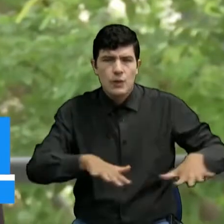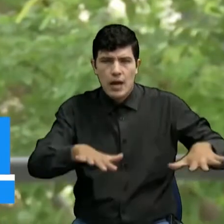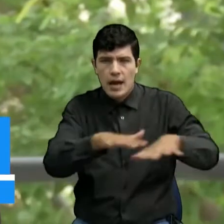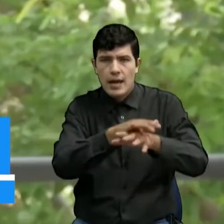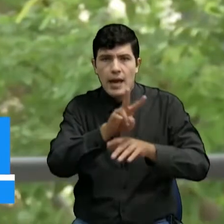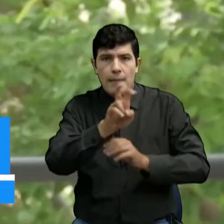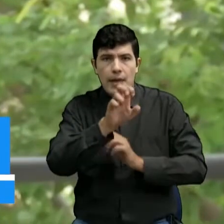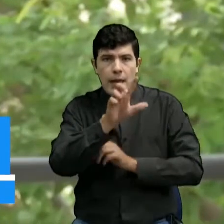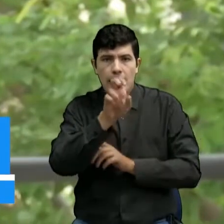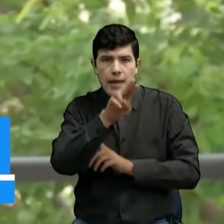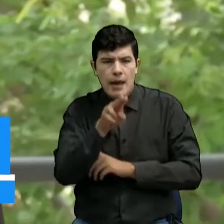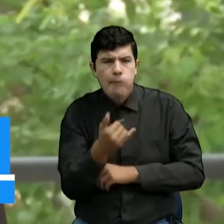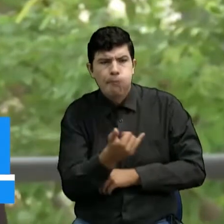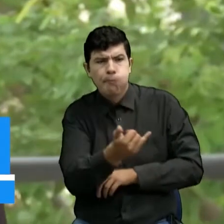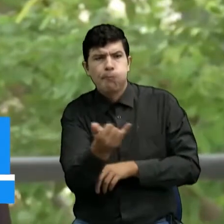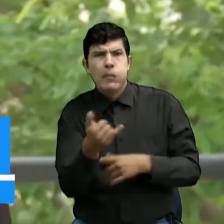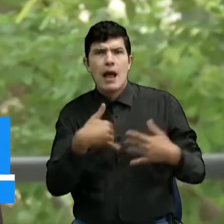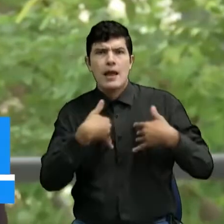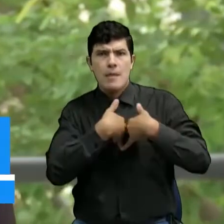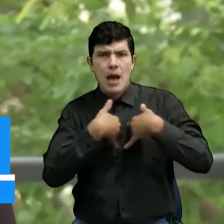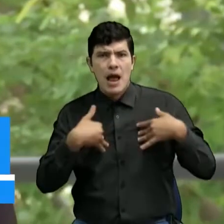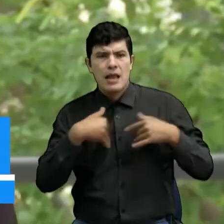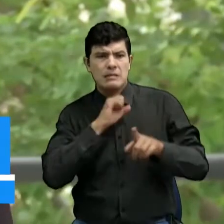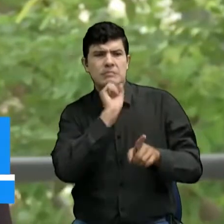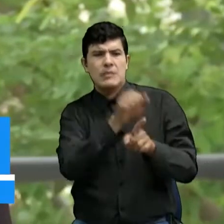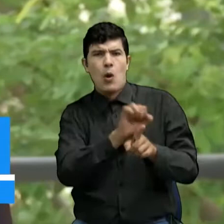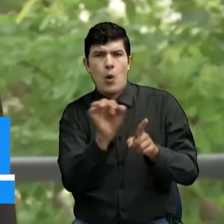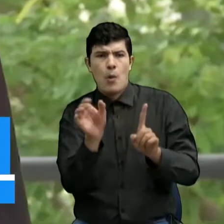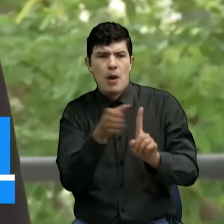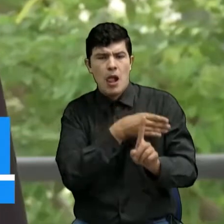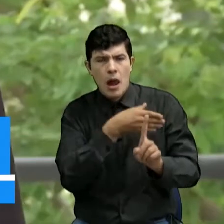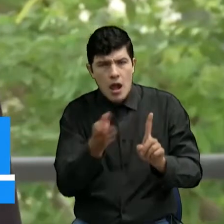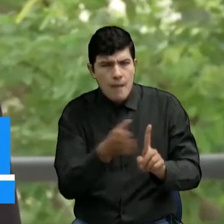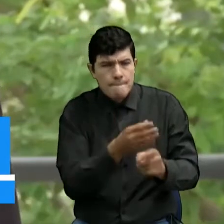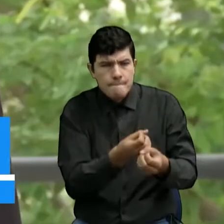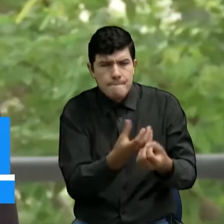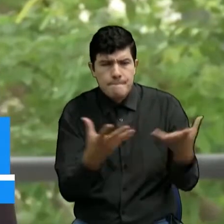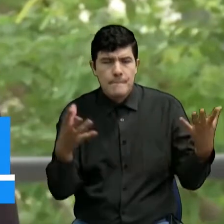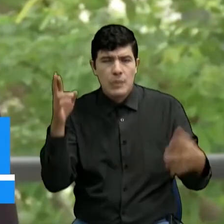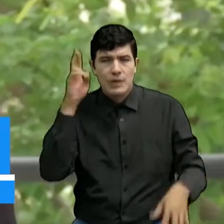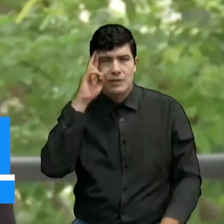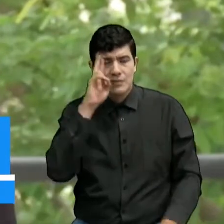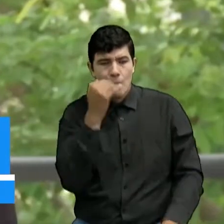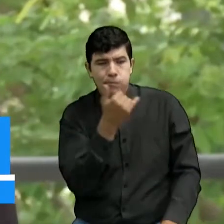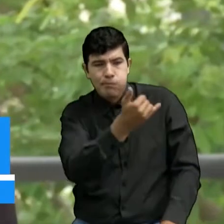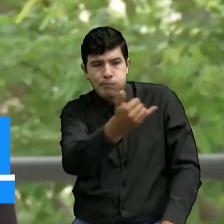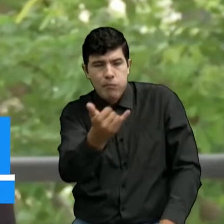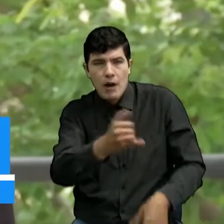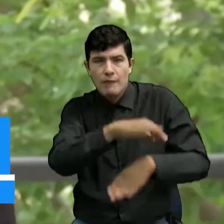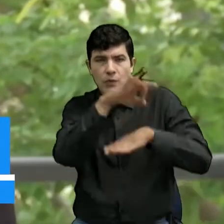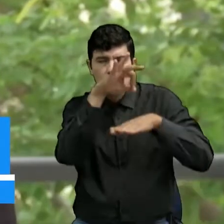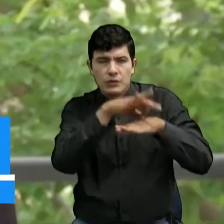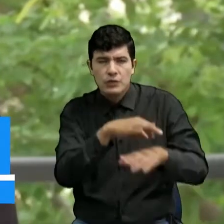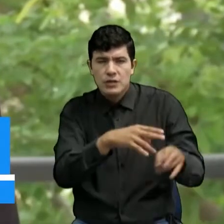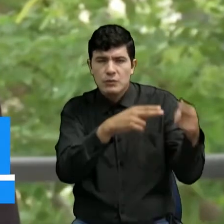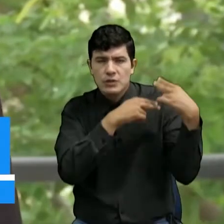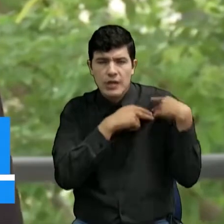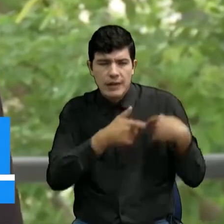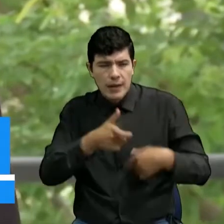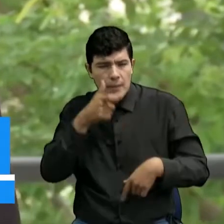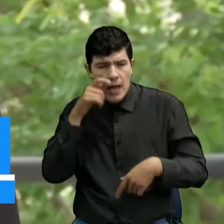porque allá hay demasiado, demasiado abandono, demasiado maltrato y pues no había como tal una fundación que se encargara